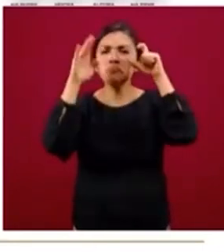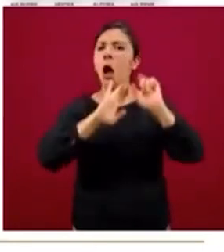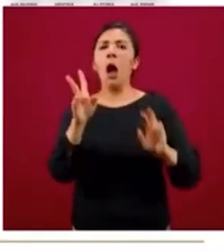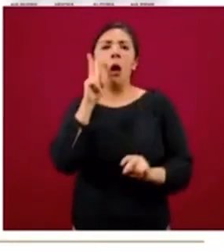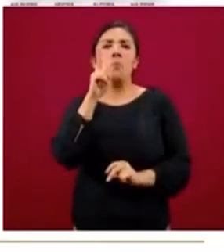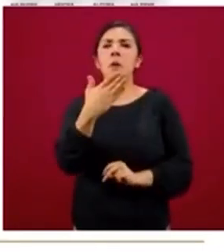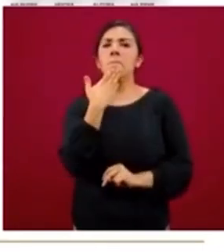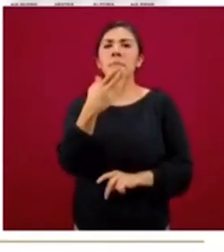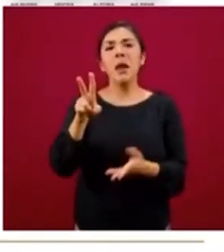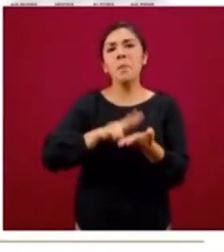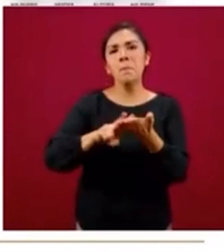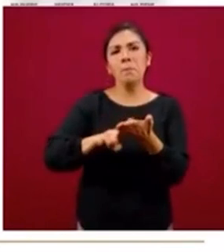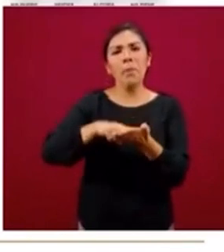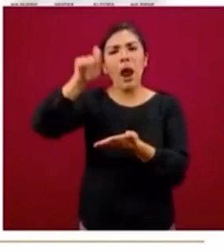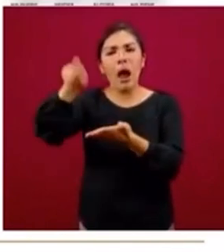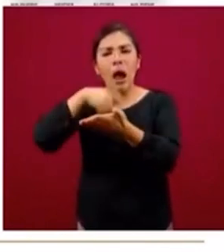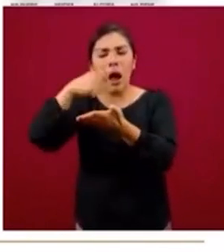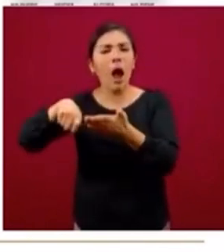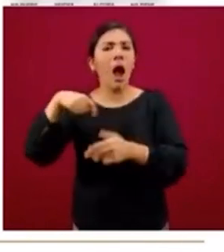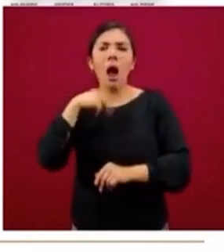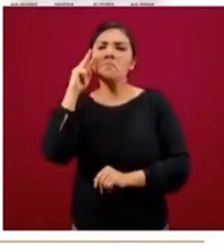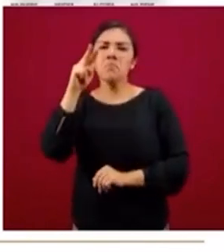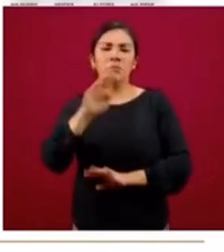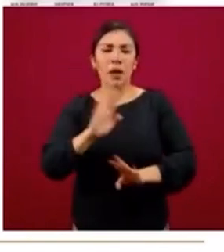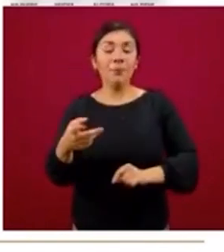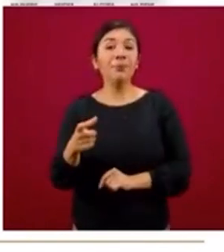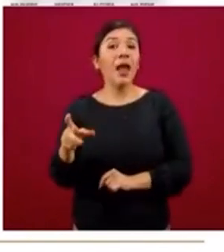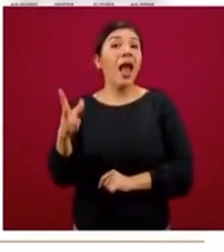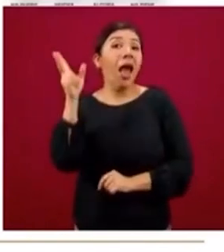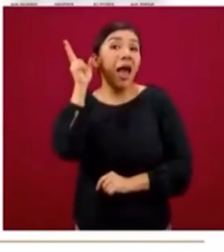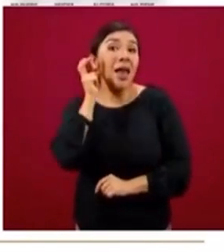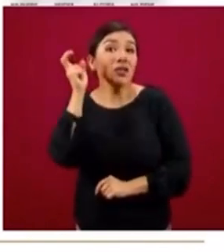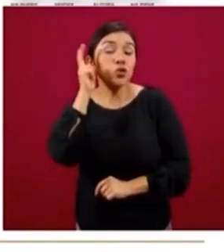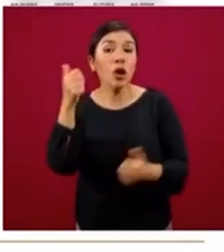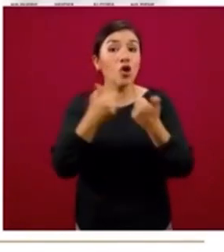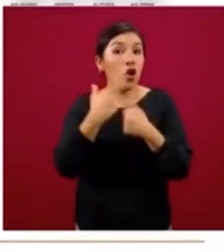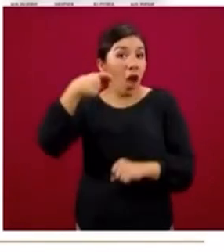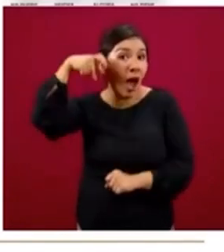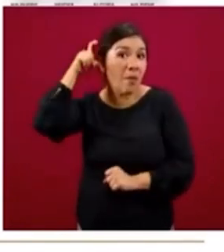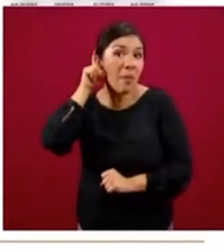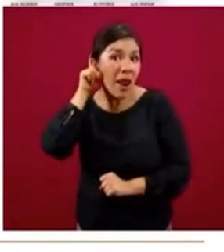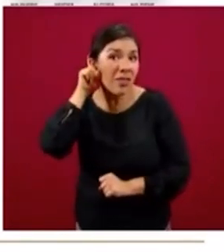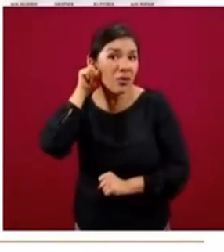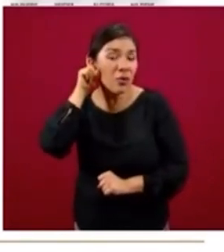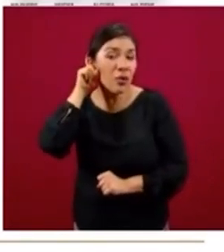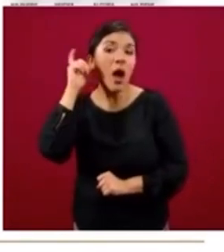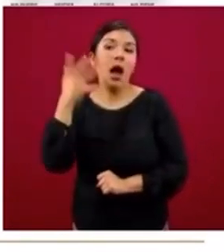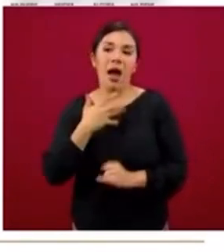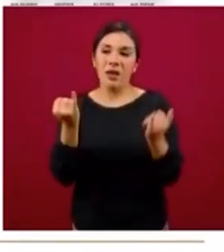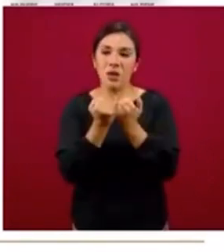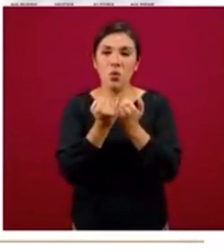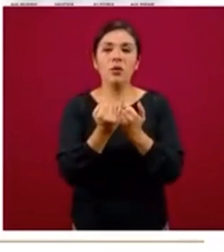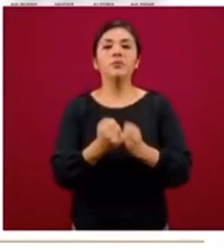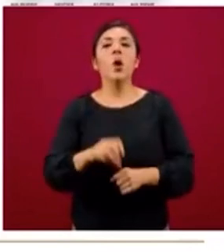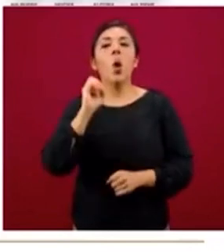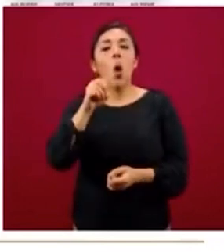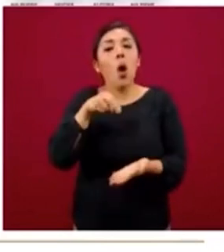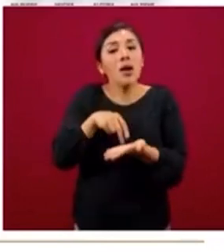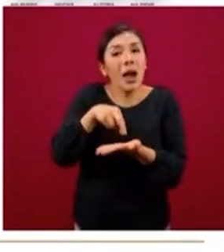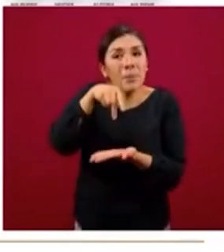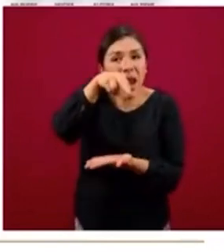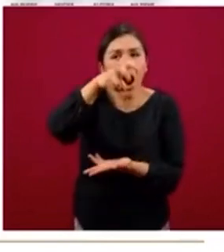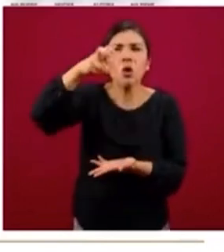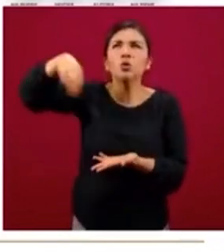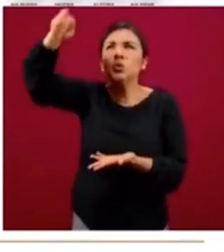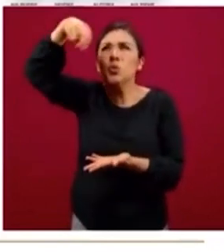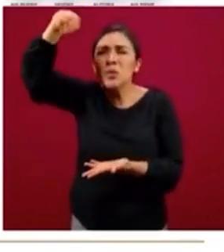dificultad, el color verde. Escuchar aunque use aparato auditivo. Caminar